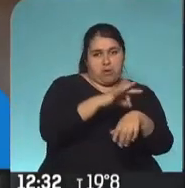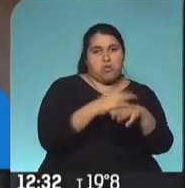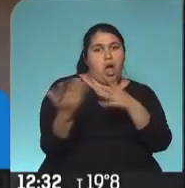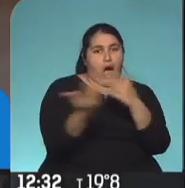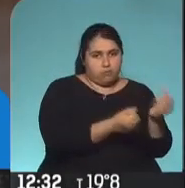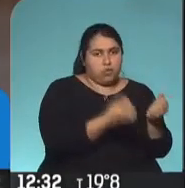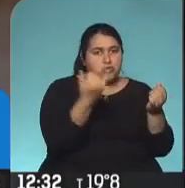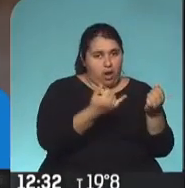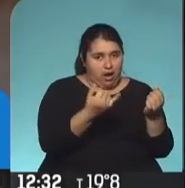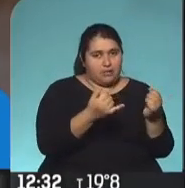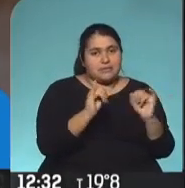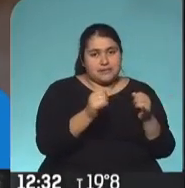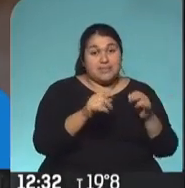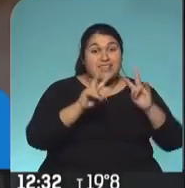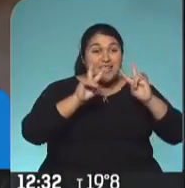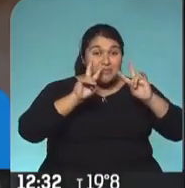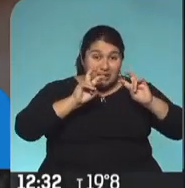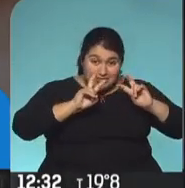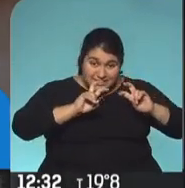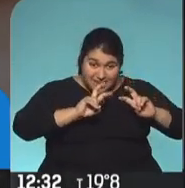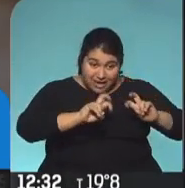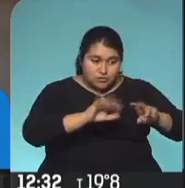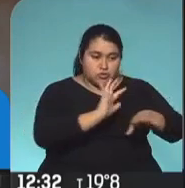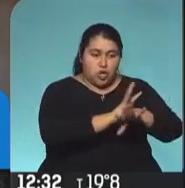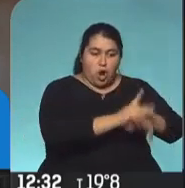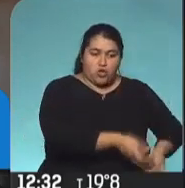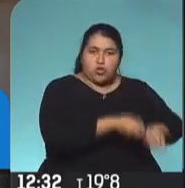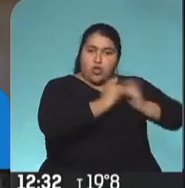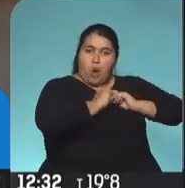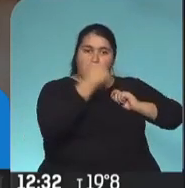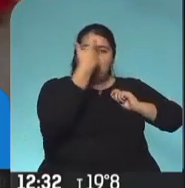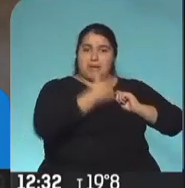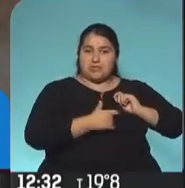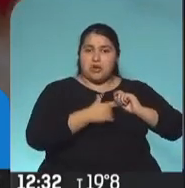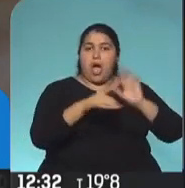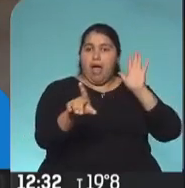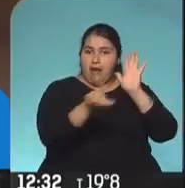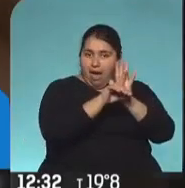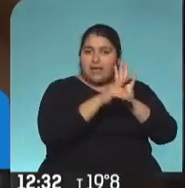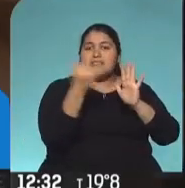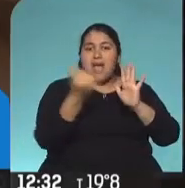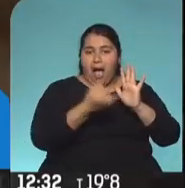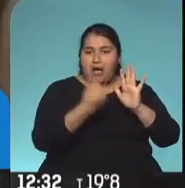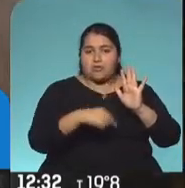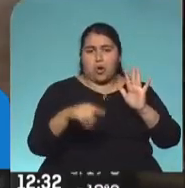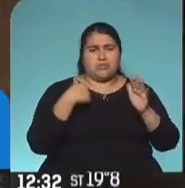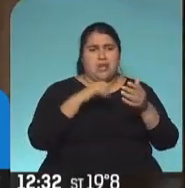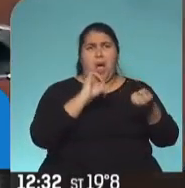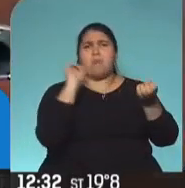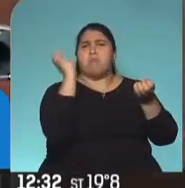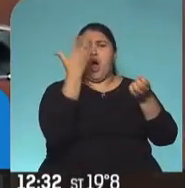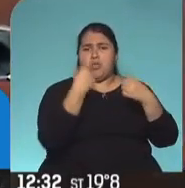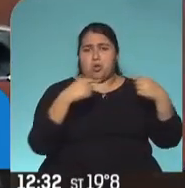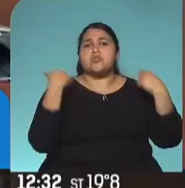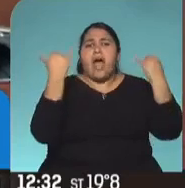fuertemente. Sí, sí, sí. La investigación en personas, en seres humanos, está regulada por ley nacional y leyes provinciales. No se puede innovar en esto. Tenemos un